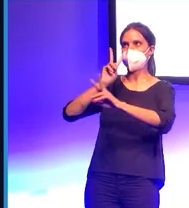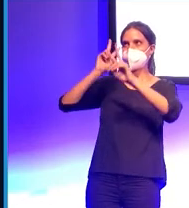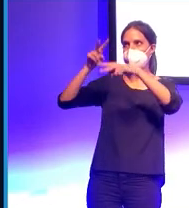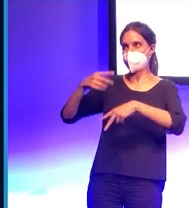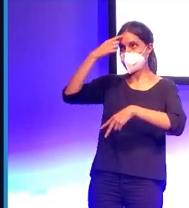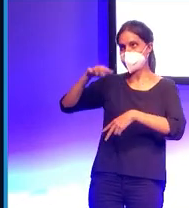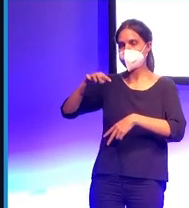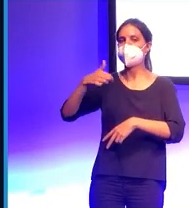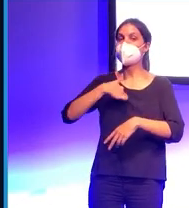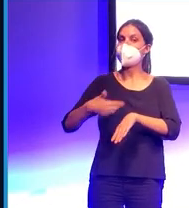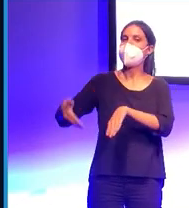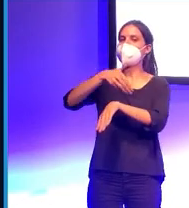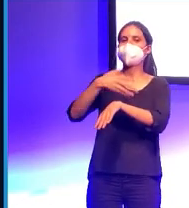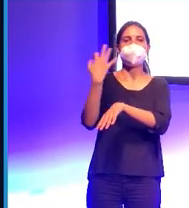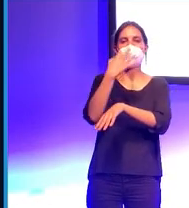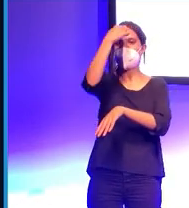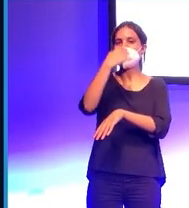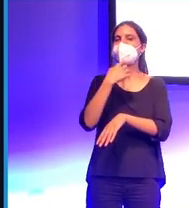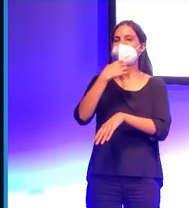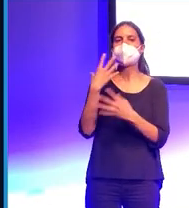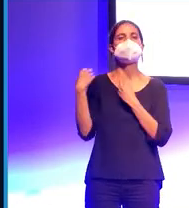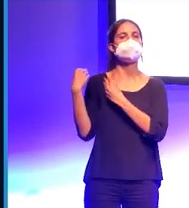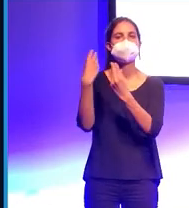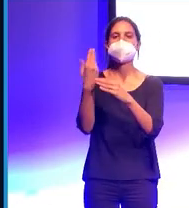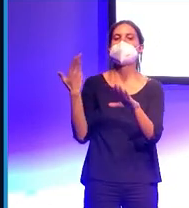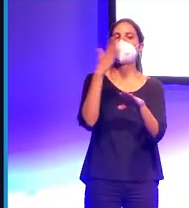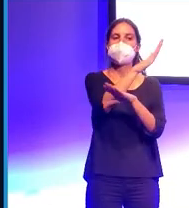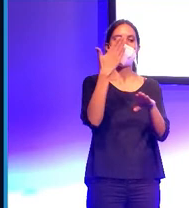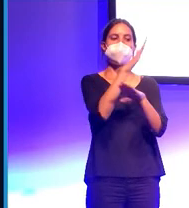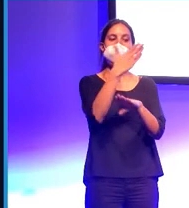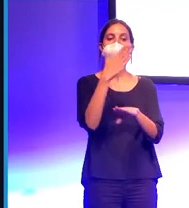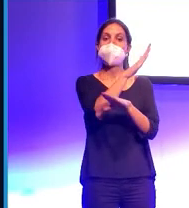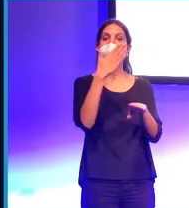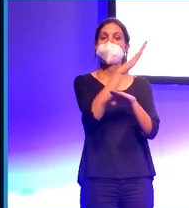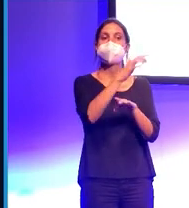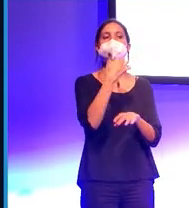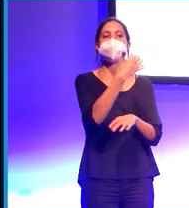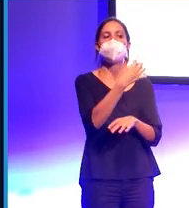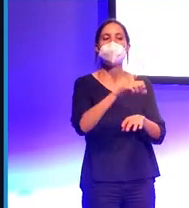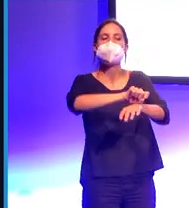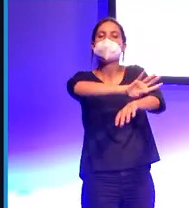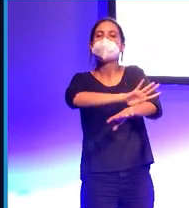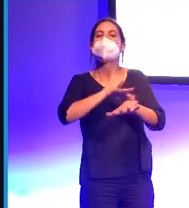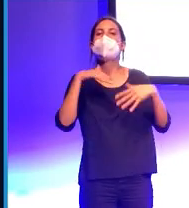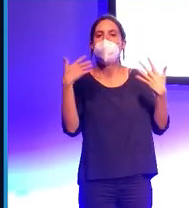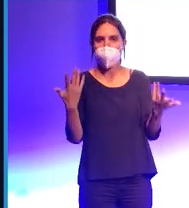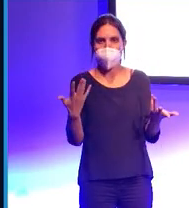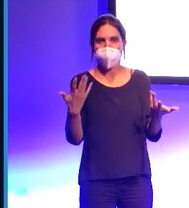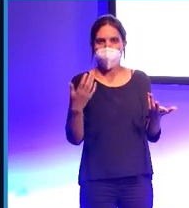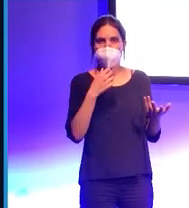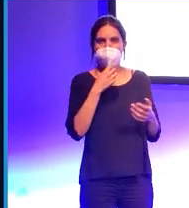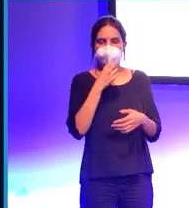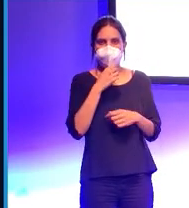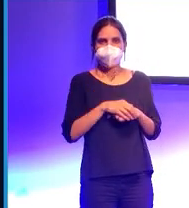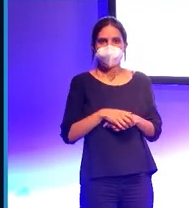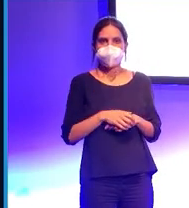enseñar muchas imágenes y le voy a tener que decir cuál es la emoción que esta persona está experimentando o expresando seguramente